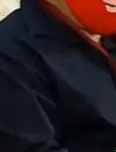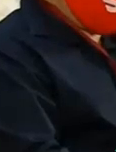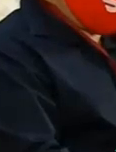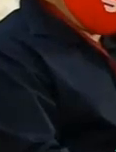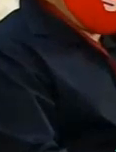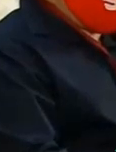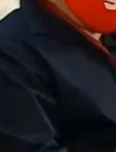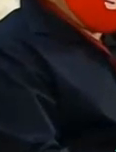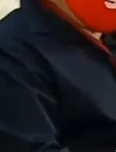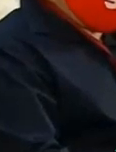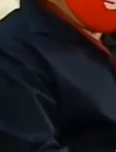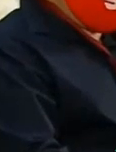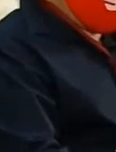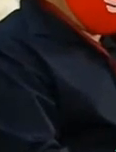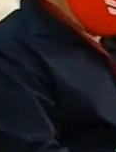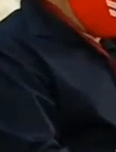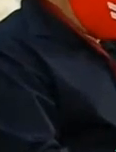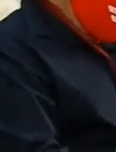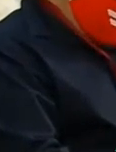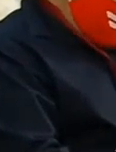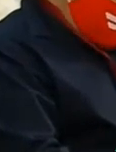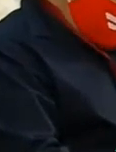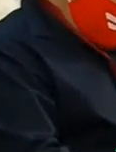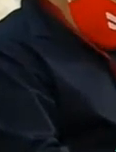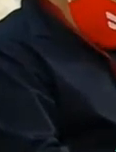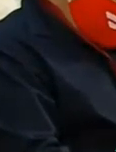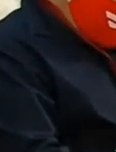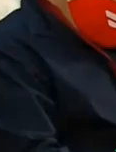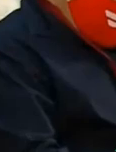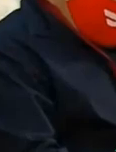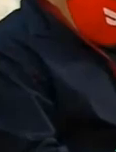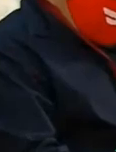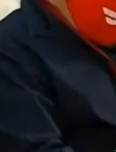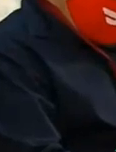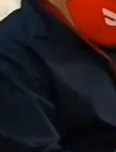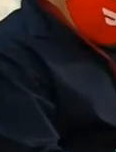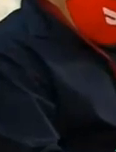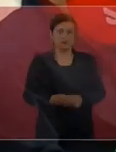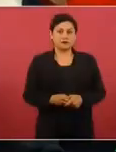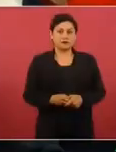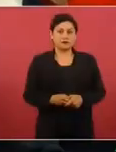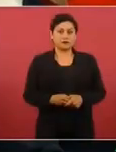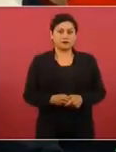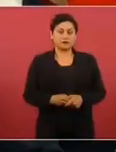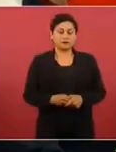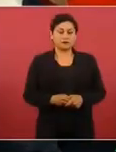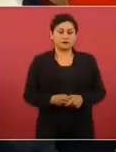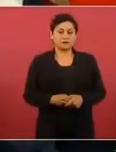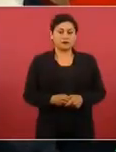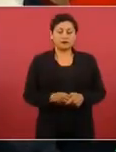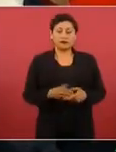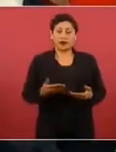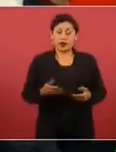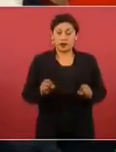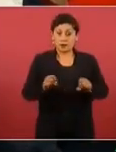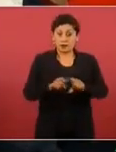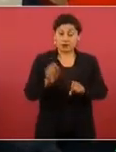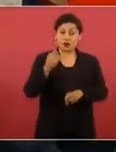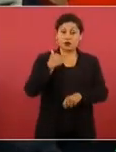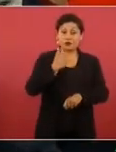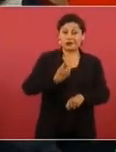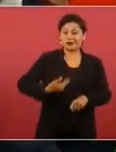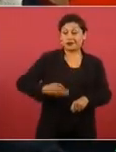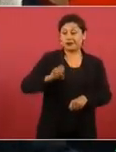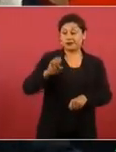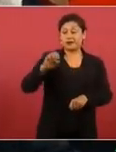cuando habla de la hora en que se dio la orden de que se desapareciera, de la desaparición de los 43 estudiantes, si se tiene determinado